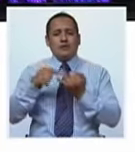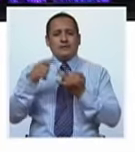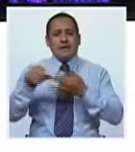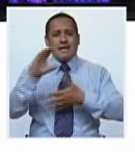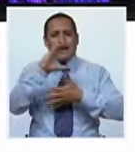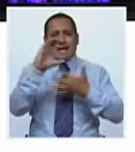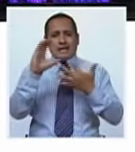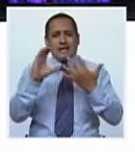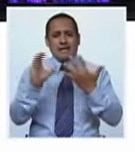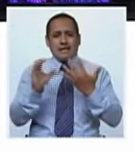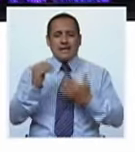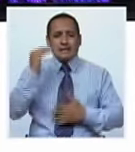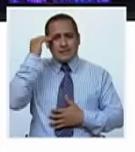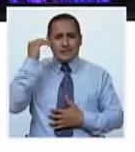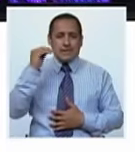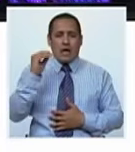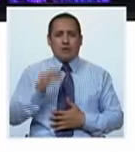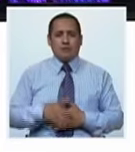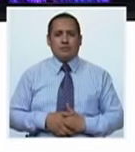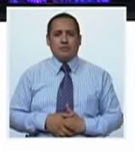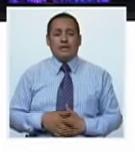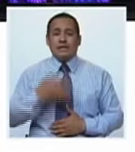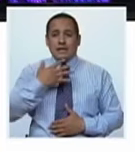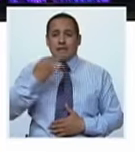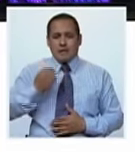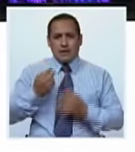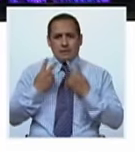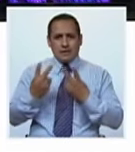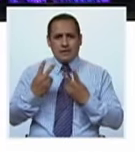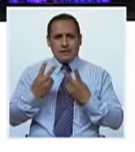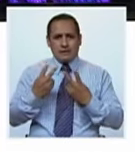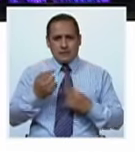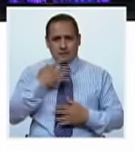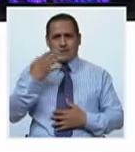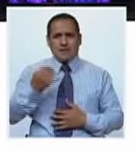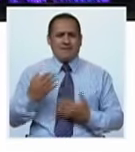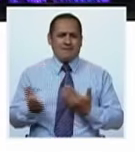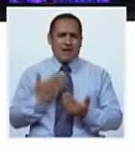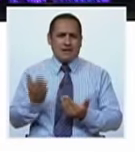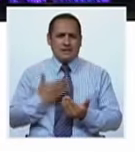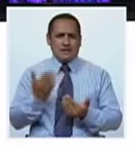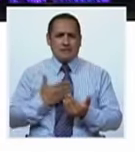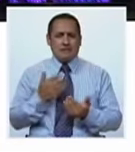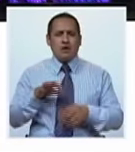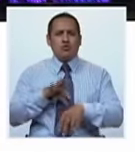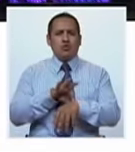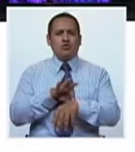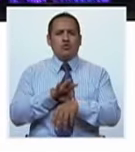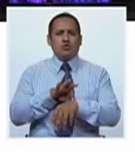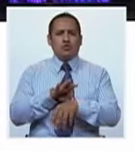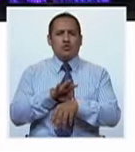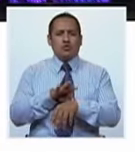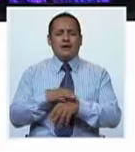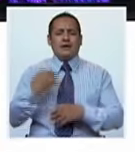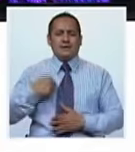las características del síndrome de Down. Si bien es relativamente fácil para un médico que ya